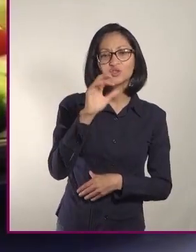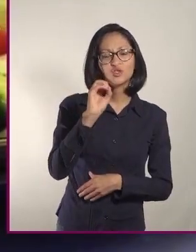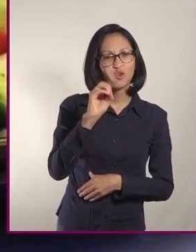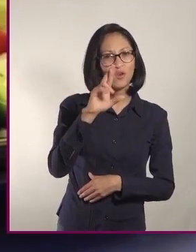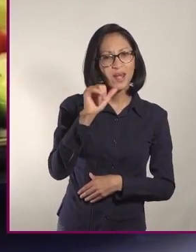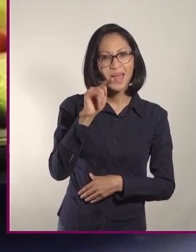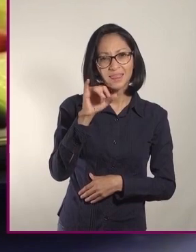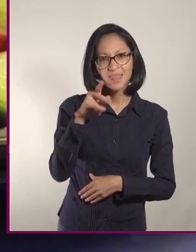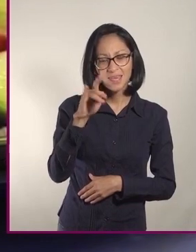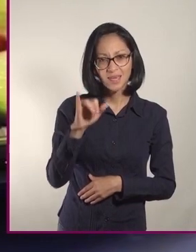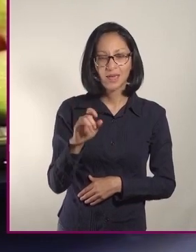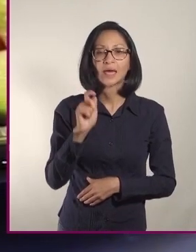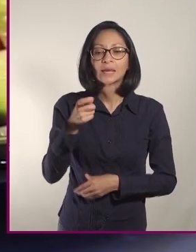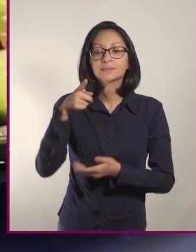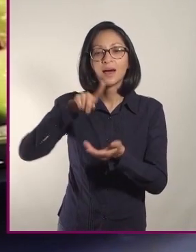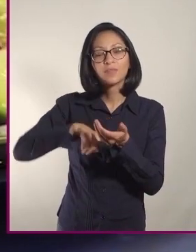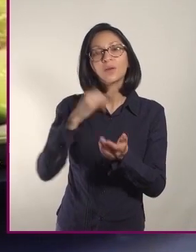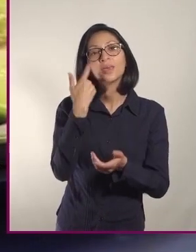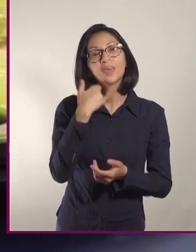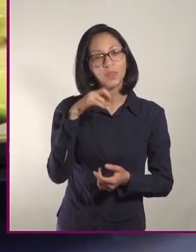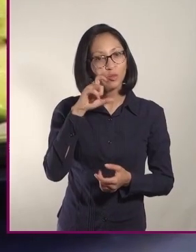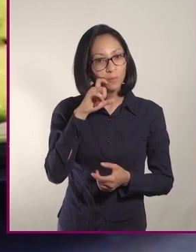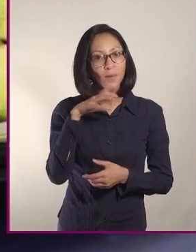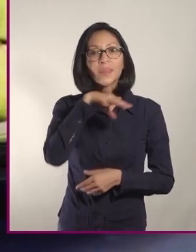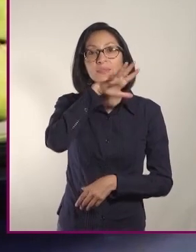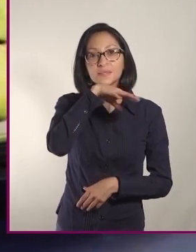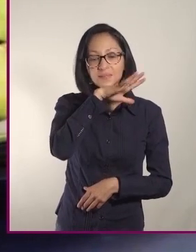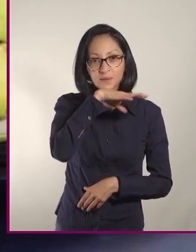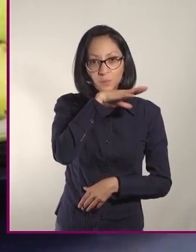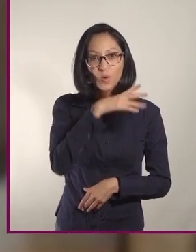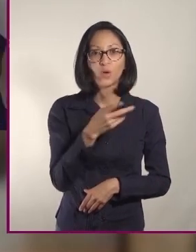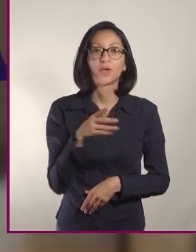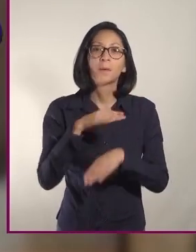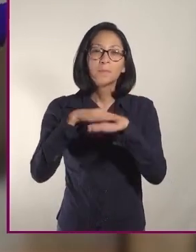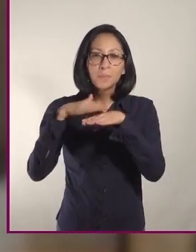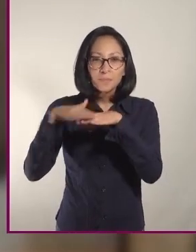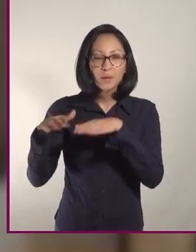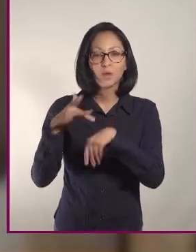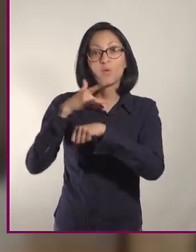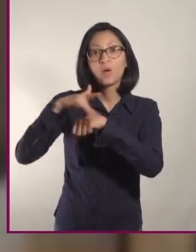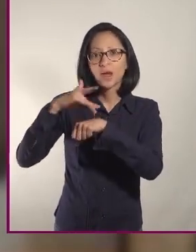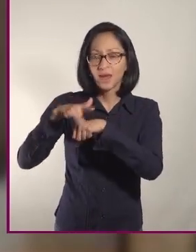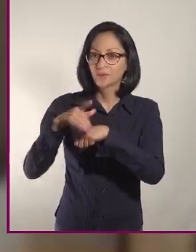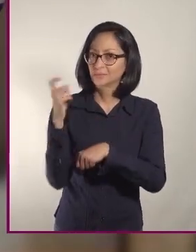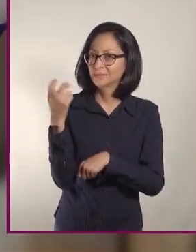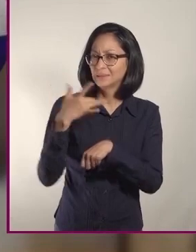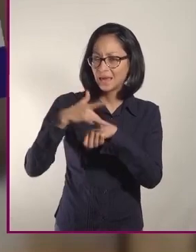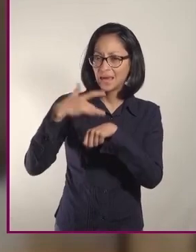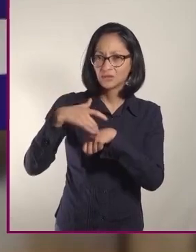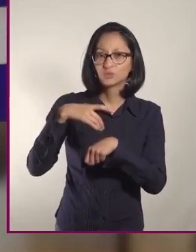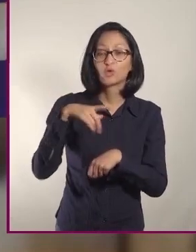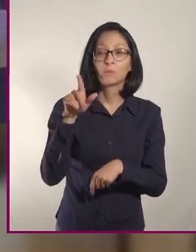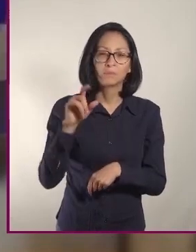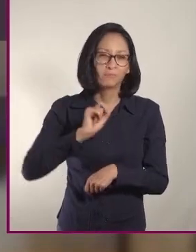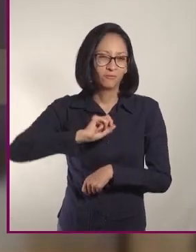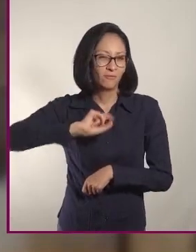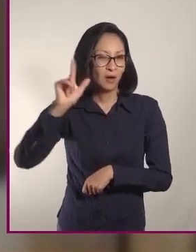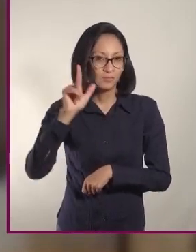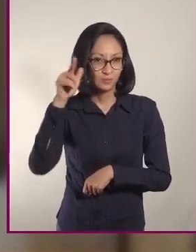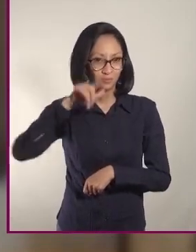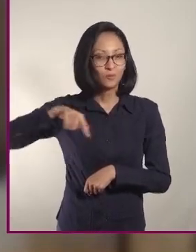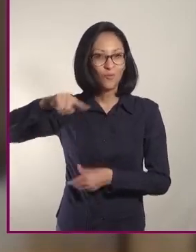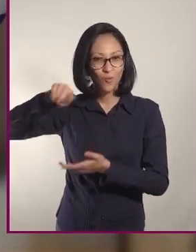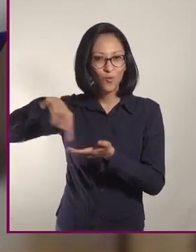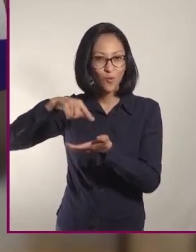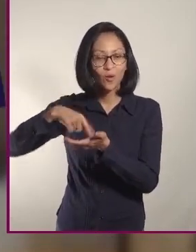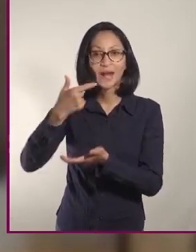lleva jitomate, pepino, cebolla, aceite de oliva y queso feta, el queso más popular de Grecia, tanto como aquí